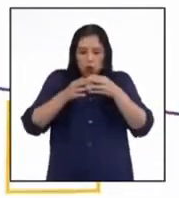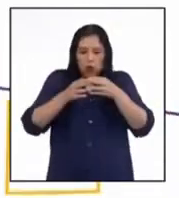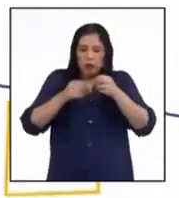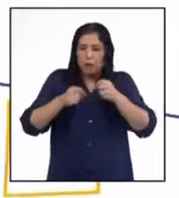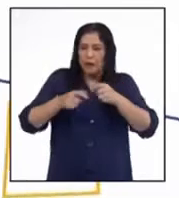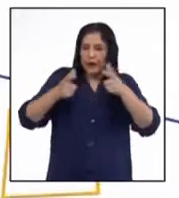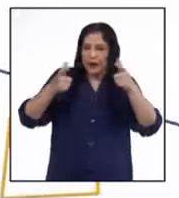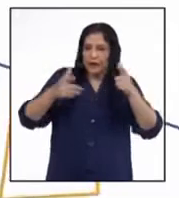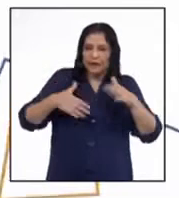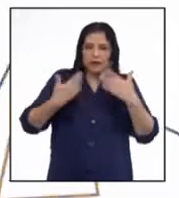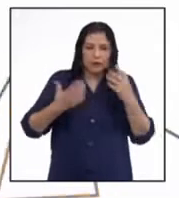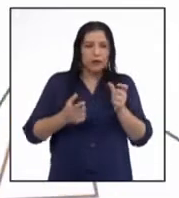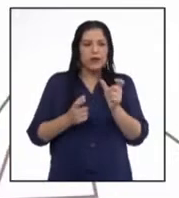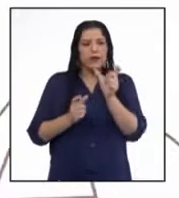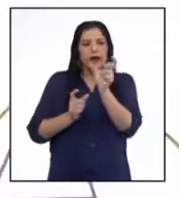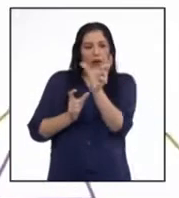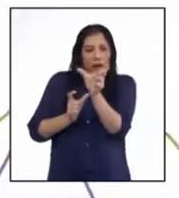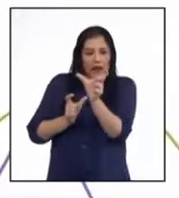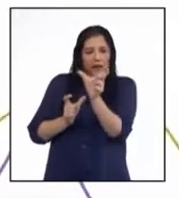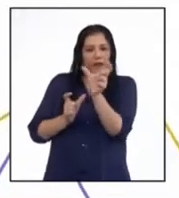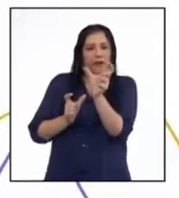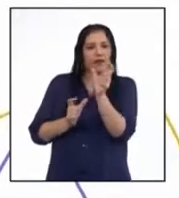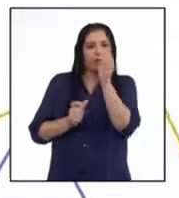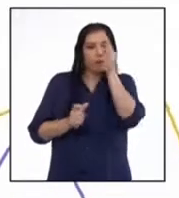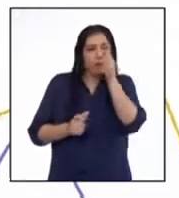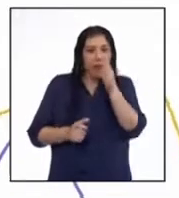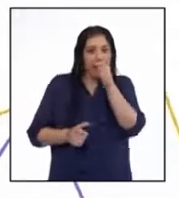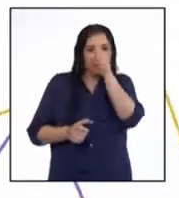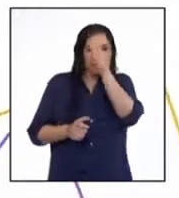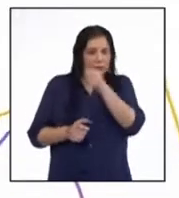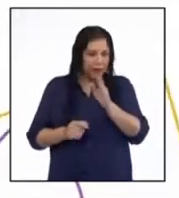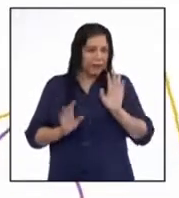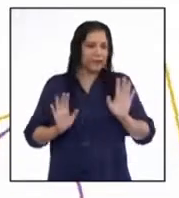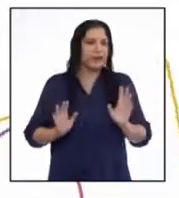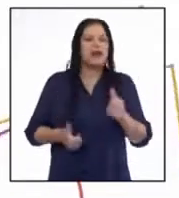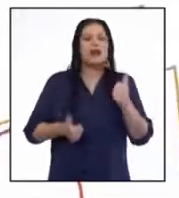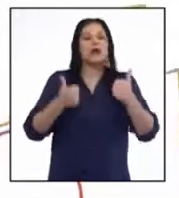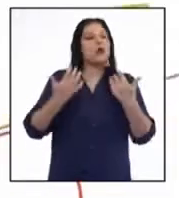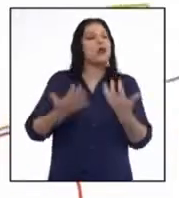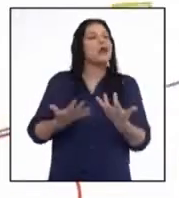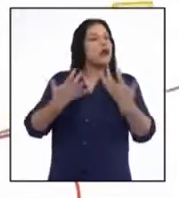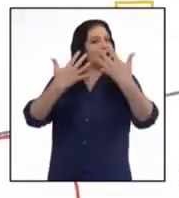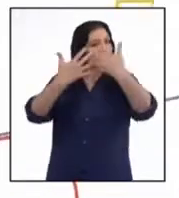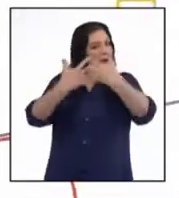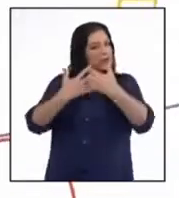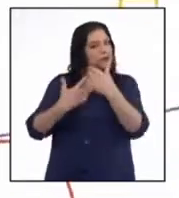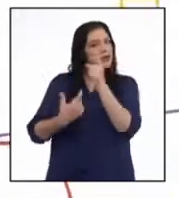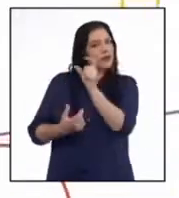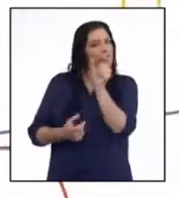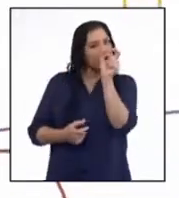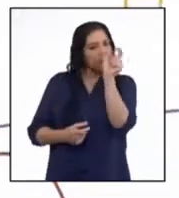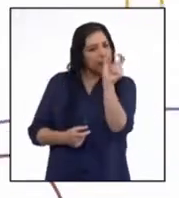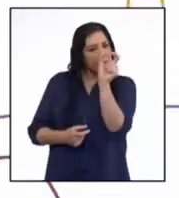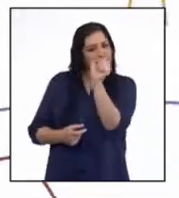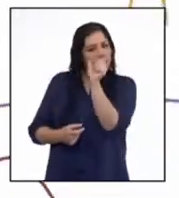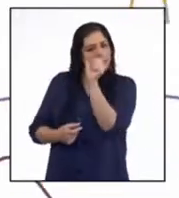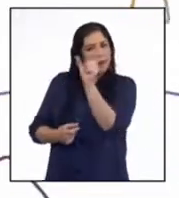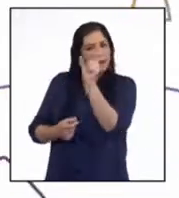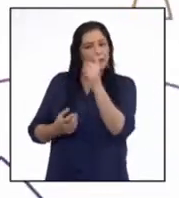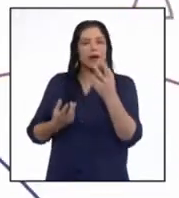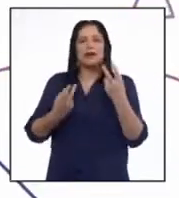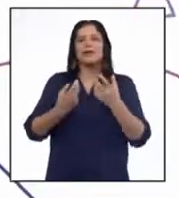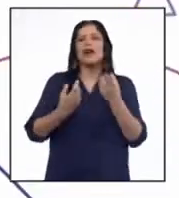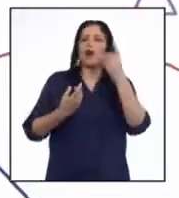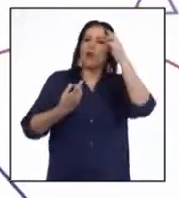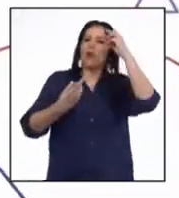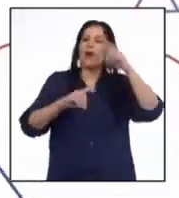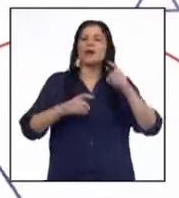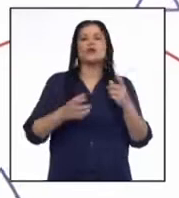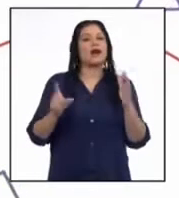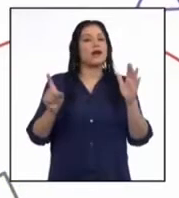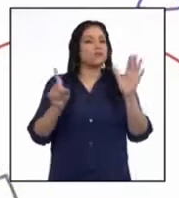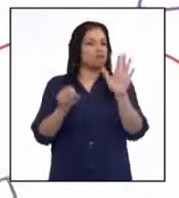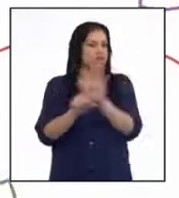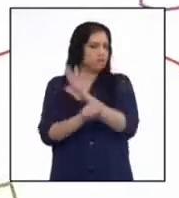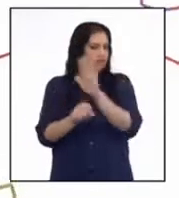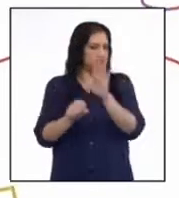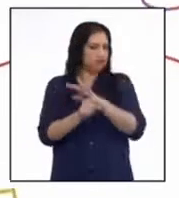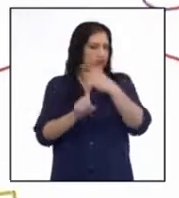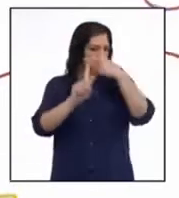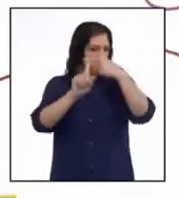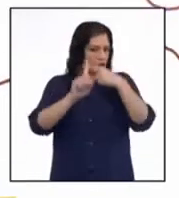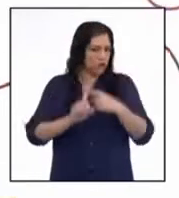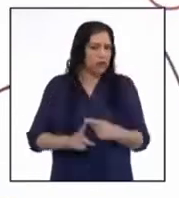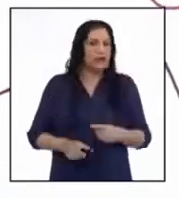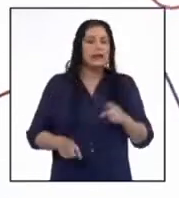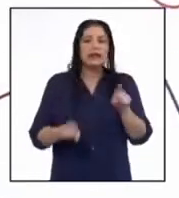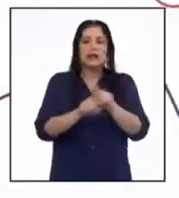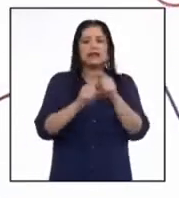grande se divide en categorías más pequeñas y cuál es la relación de cada parte respecto a la cantidad total. Además,